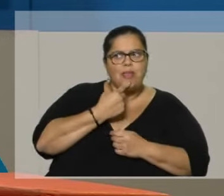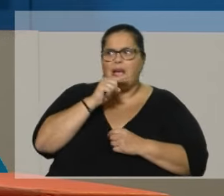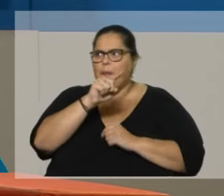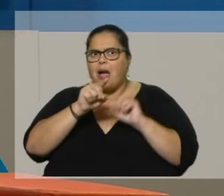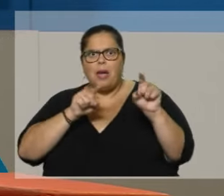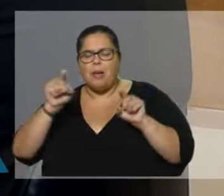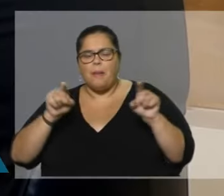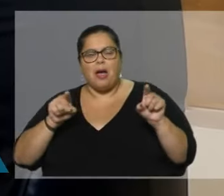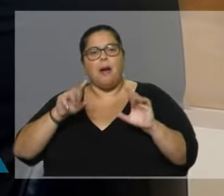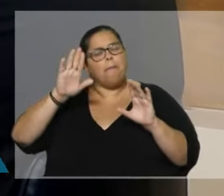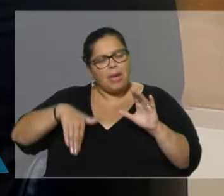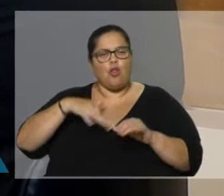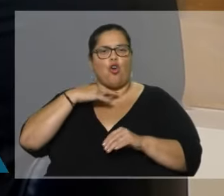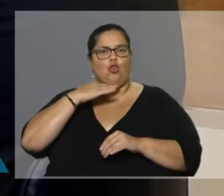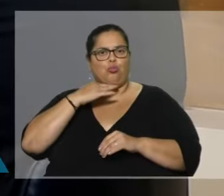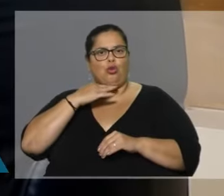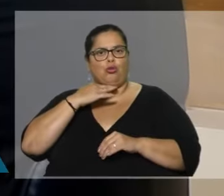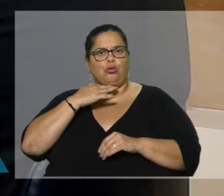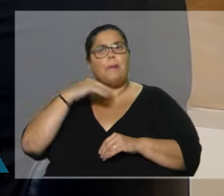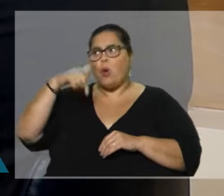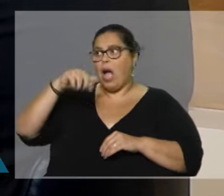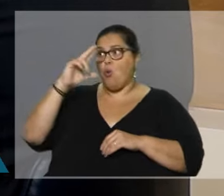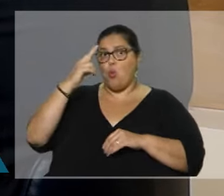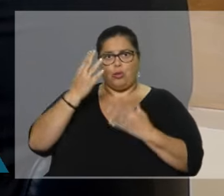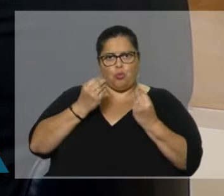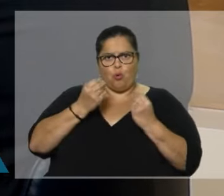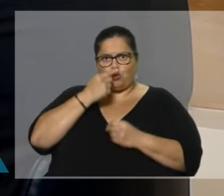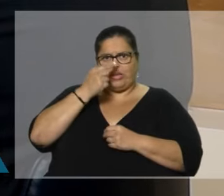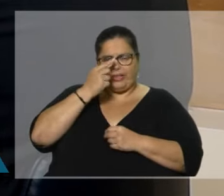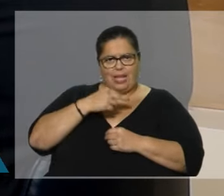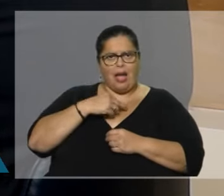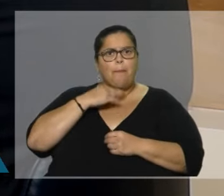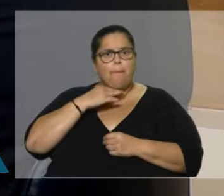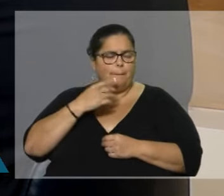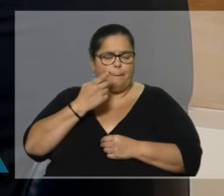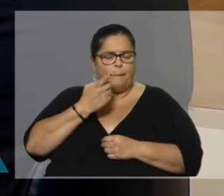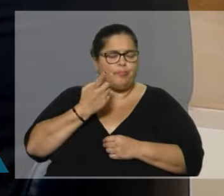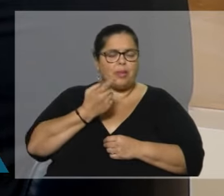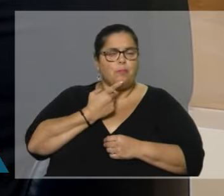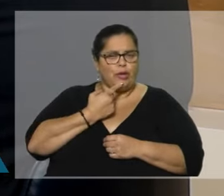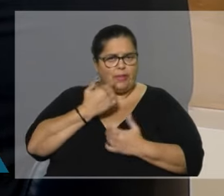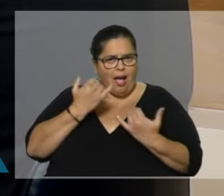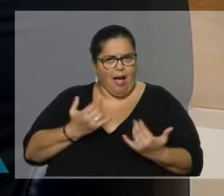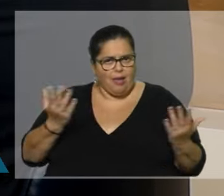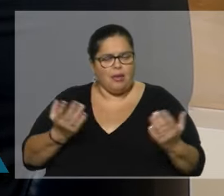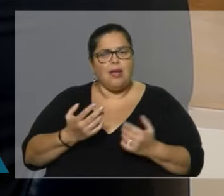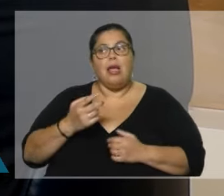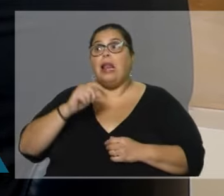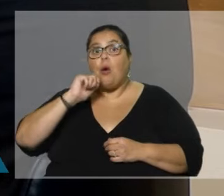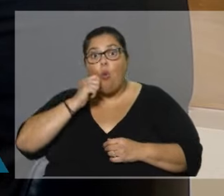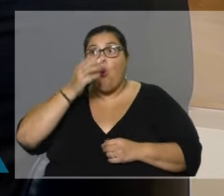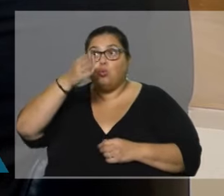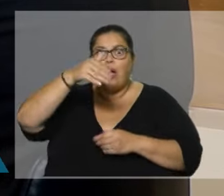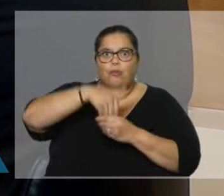de corrupción. no le parece que los uruguayos son bastante politizados, incluso? Que discuten de política que les gusta, que van a votar, más allá que el voto es